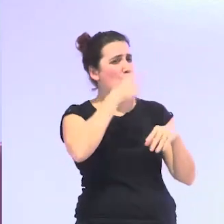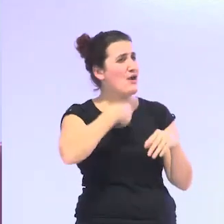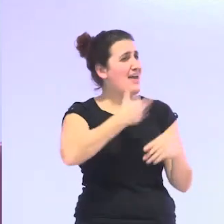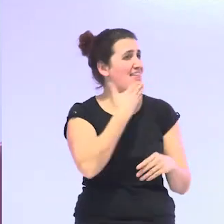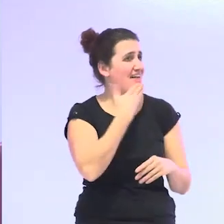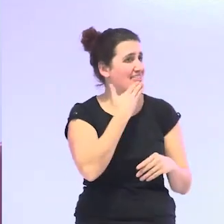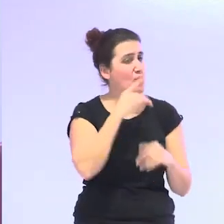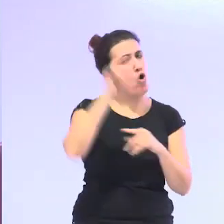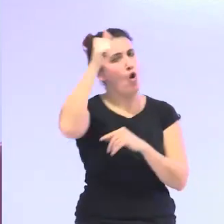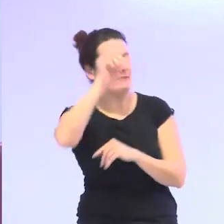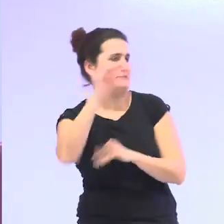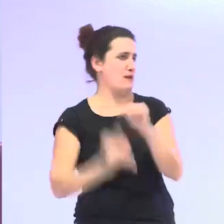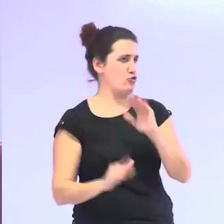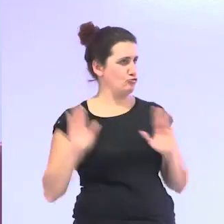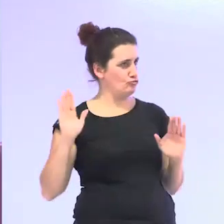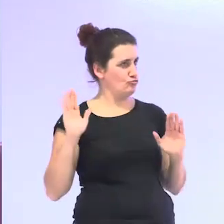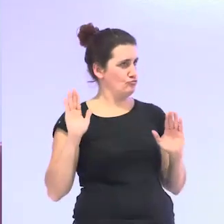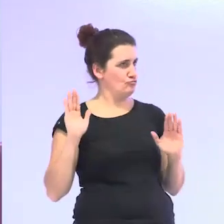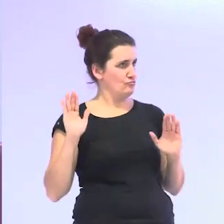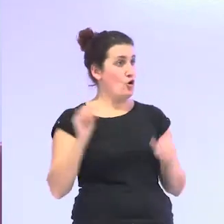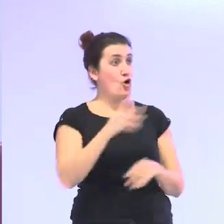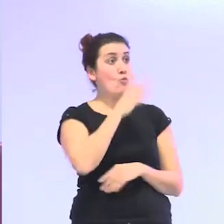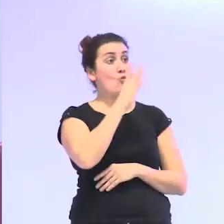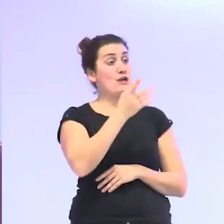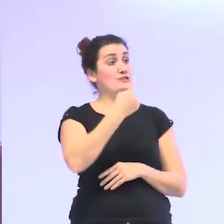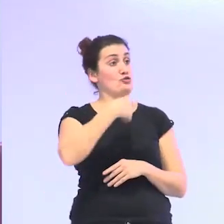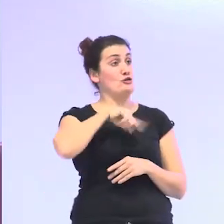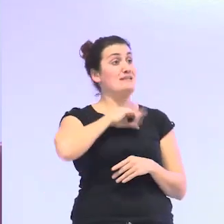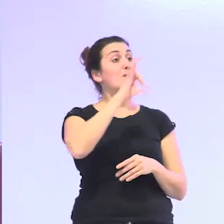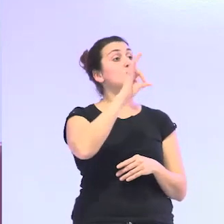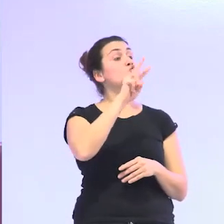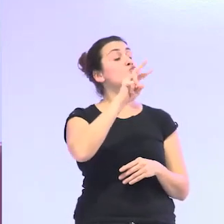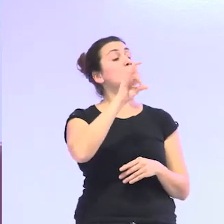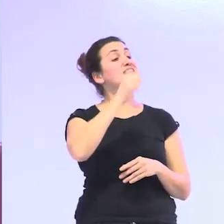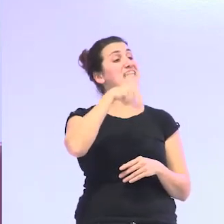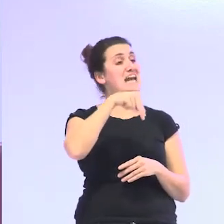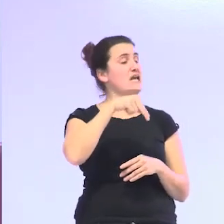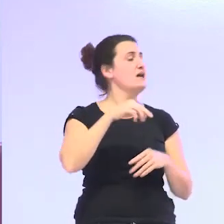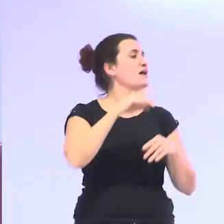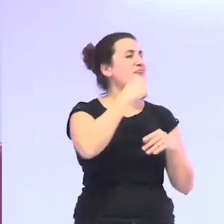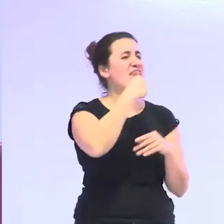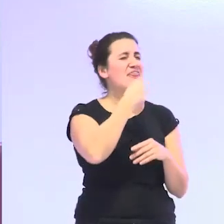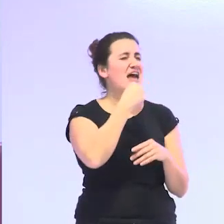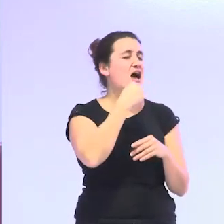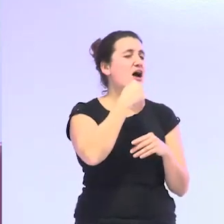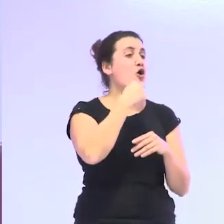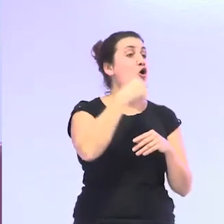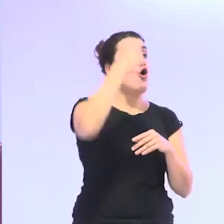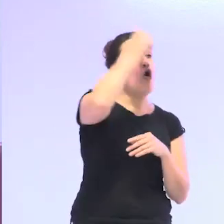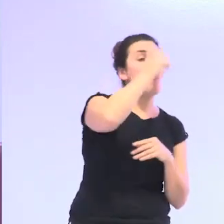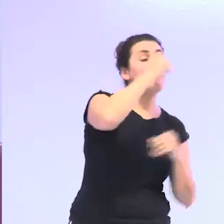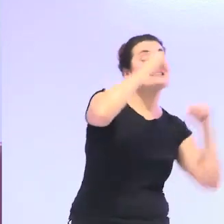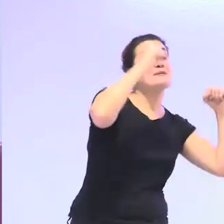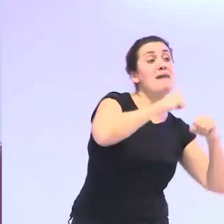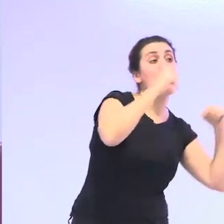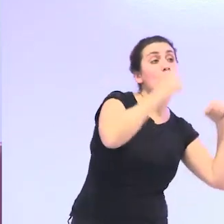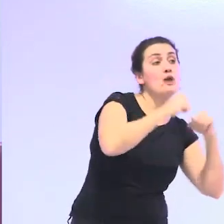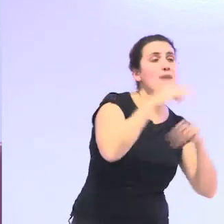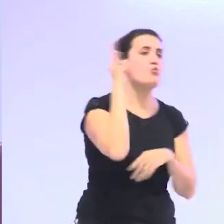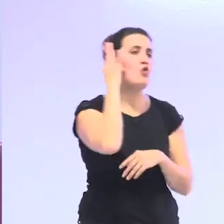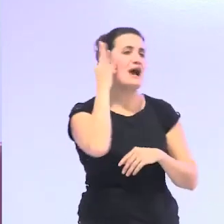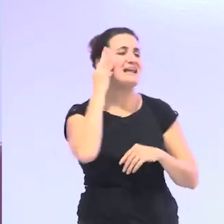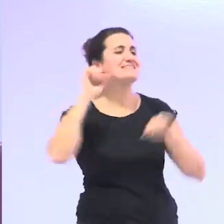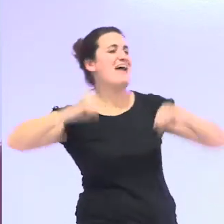edad que a los hombres por eso también Susan Sontan decía los hombres maduran y las mujeres